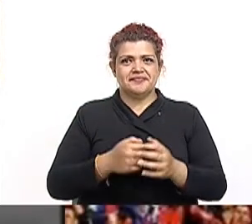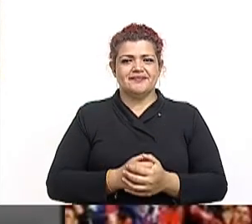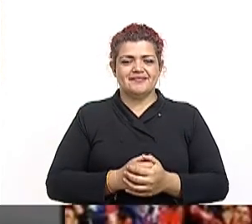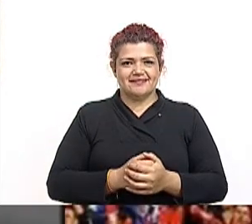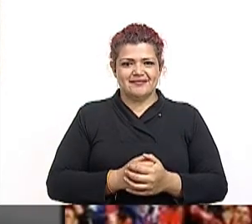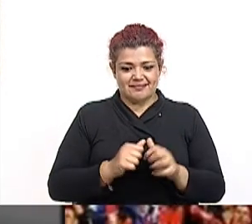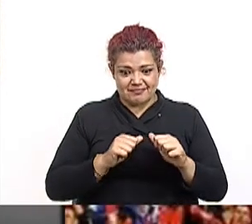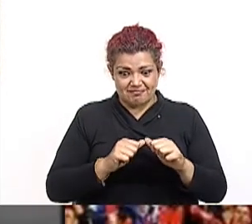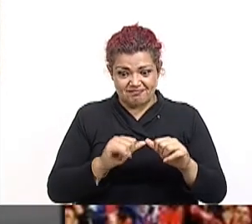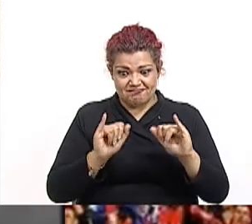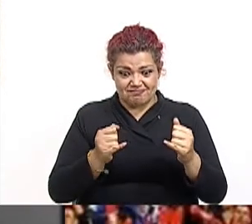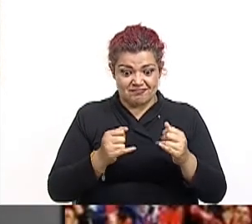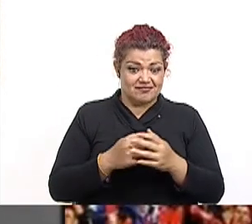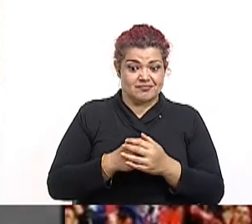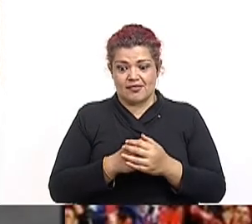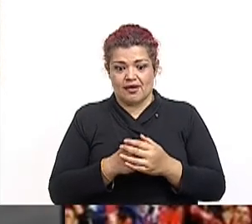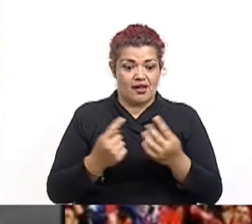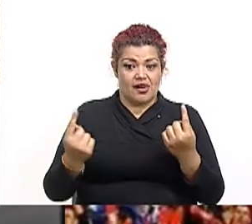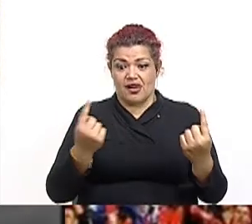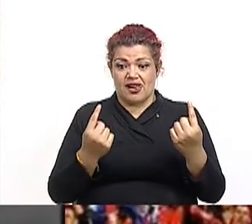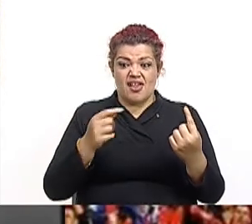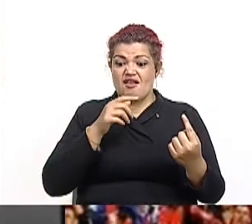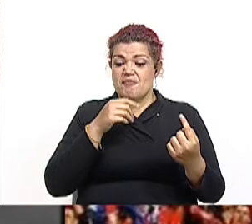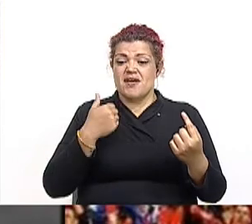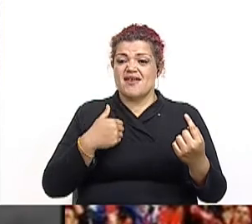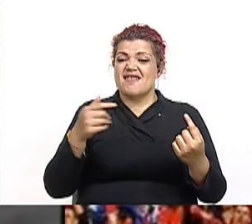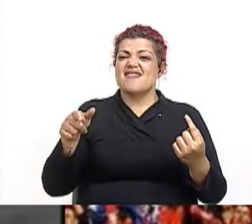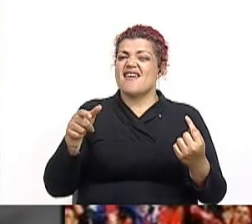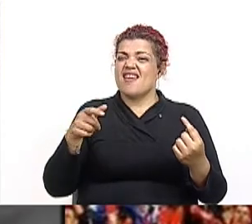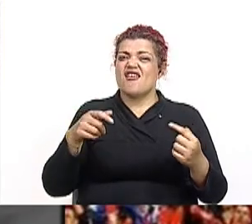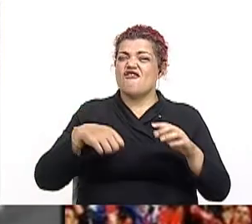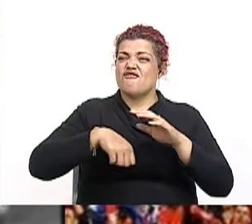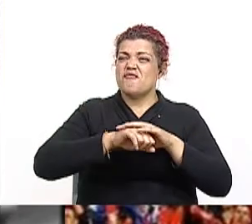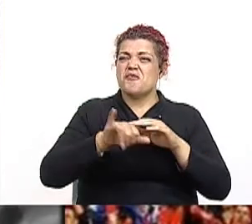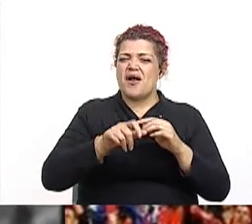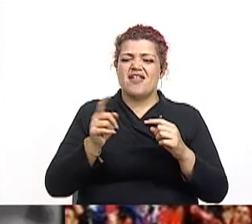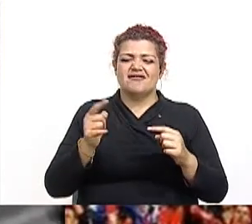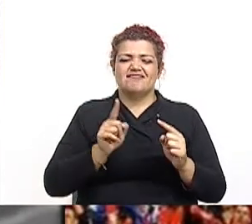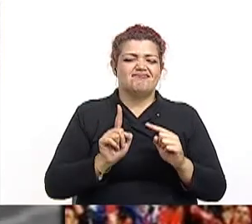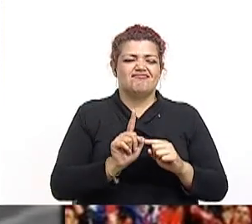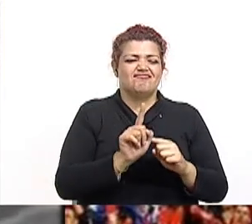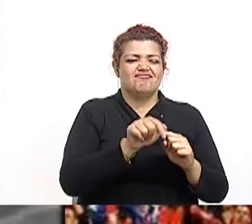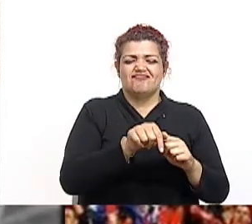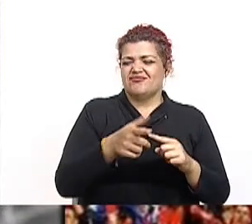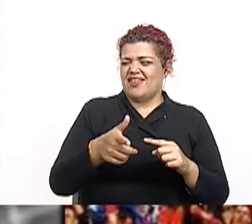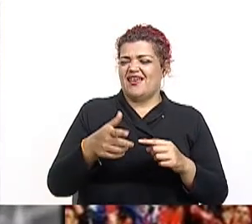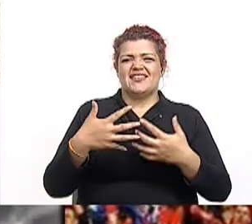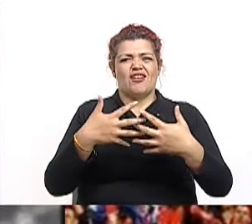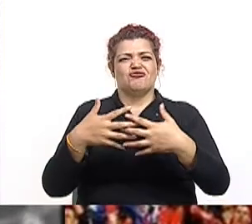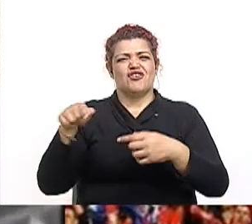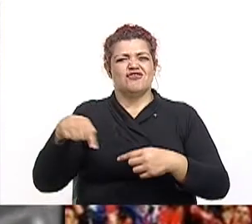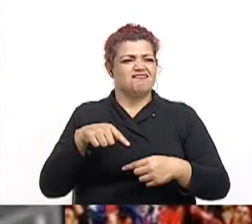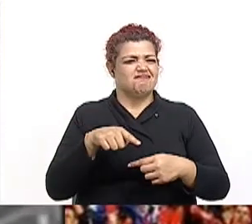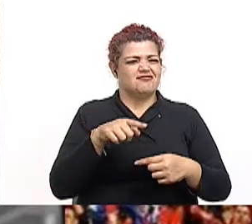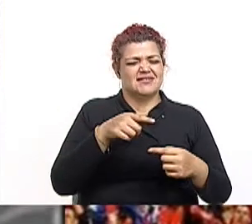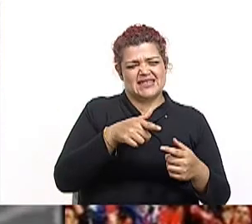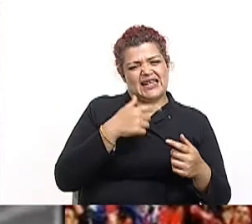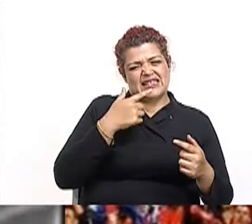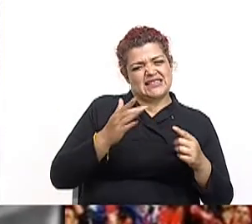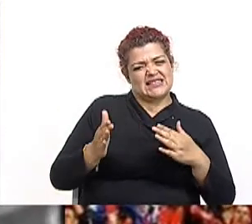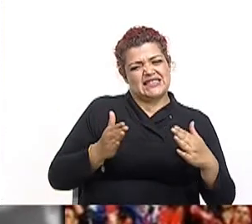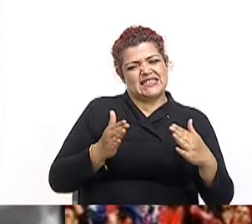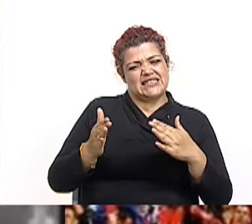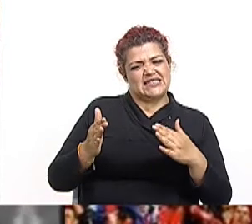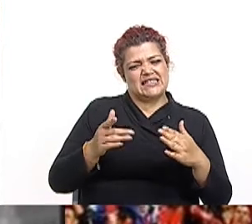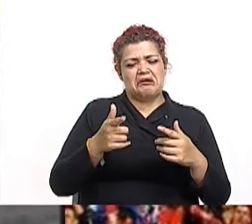Continúa el juego, ya mueve el balón el equipo liberal. Minor Kit conduce el esférico, al mismo tiempo que se habla con Ricardo Jiménez. El entrenador le da indicaciones para que se mueva un poquito al centro, pero